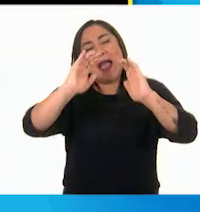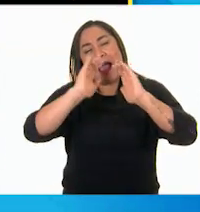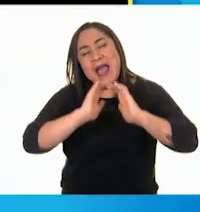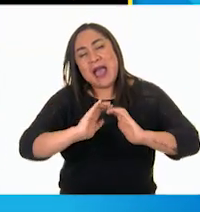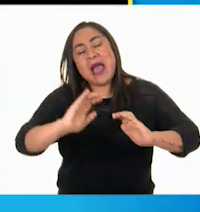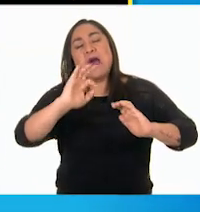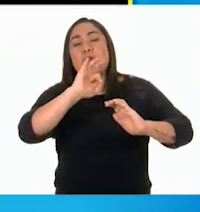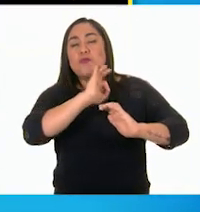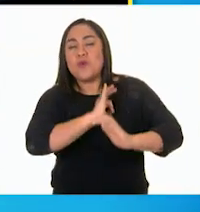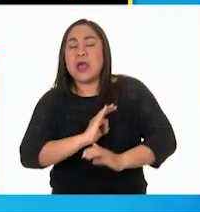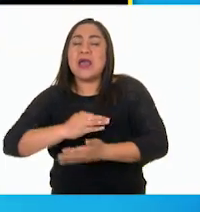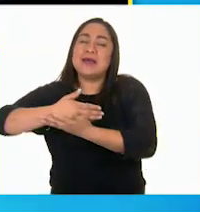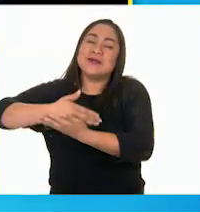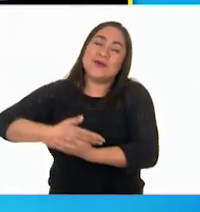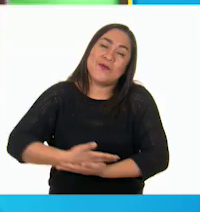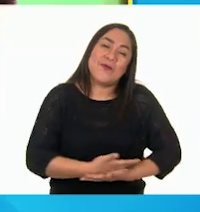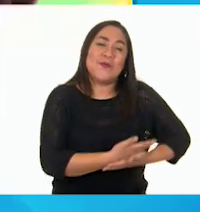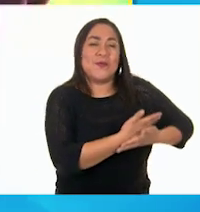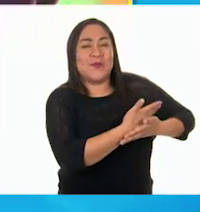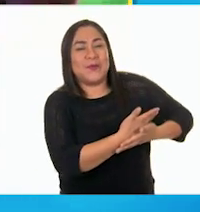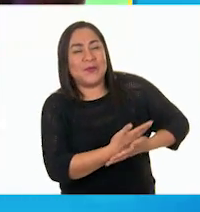lo ha domicilado.